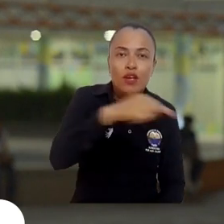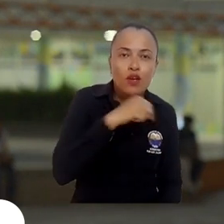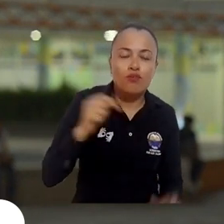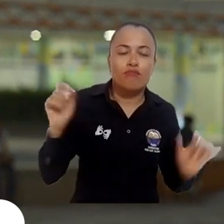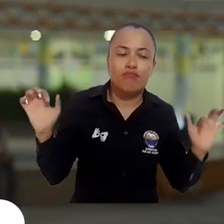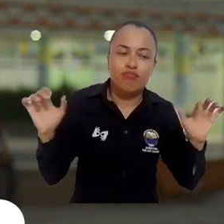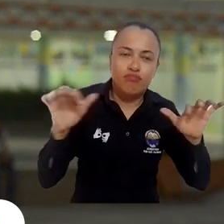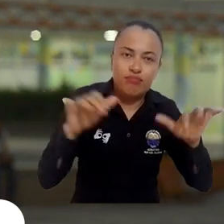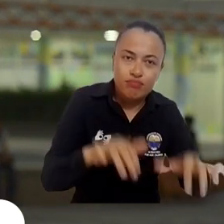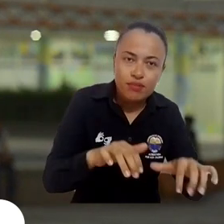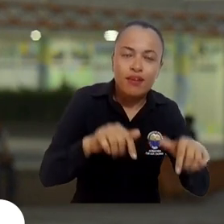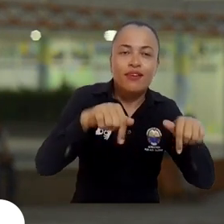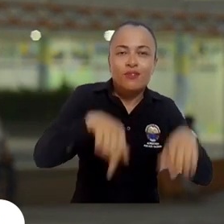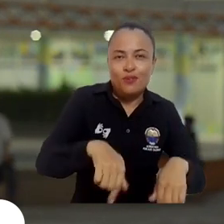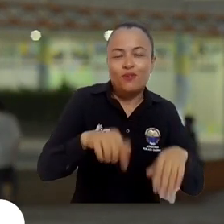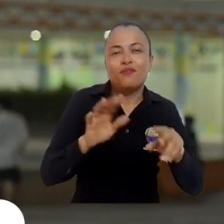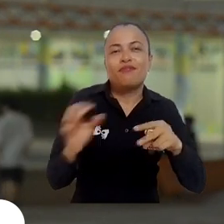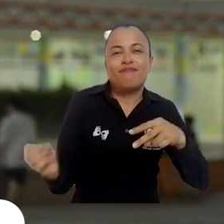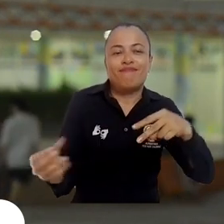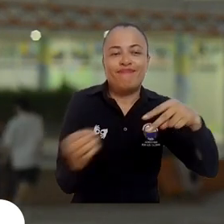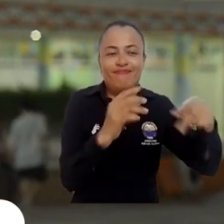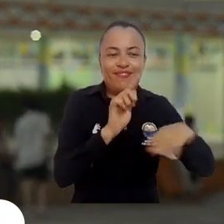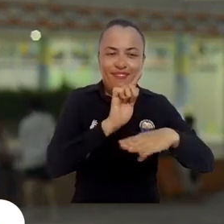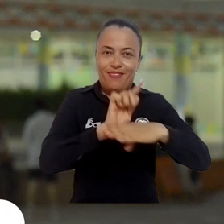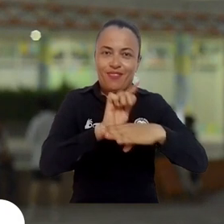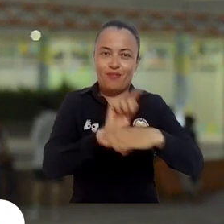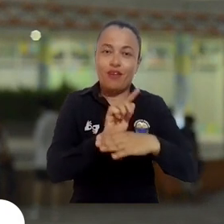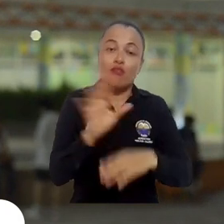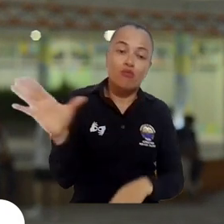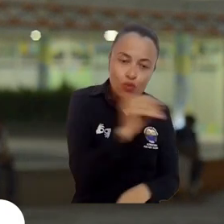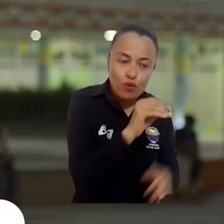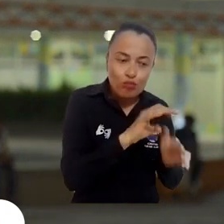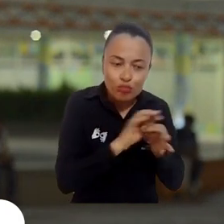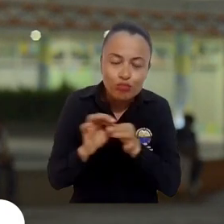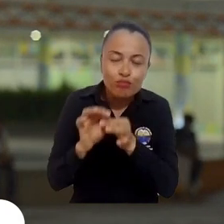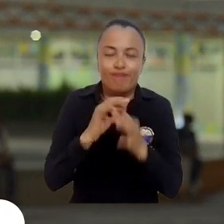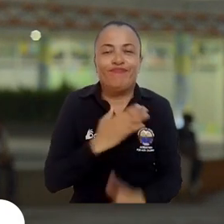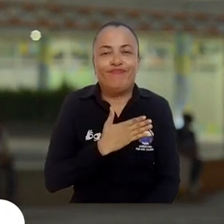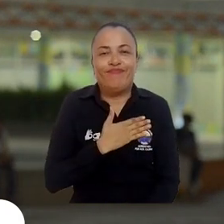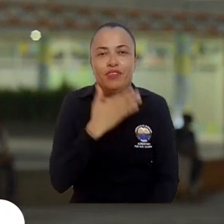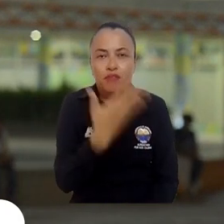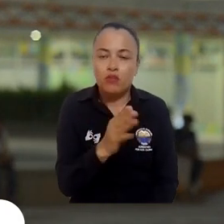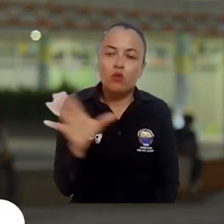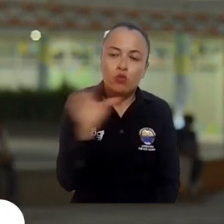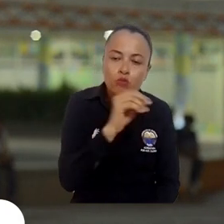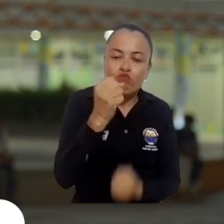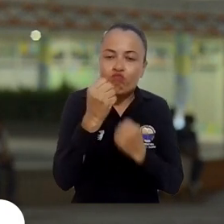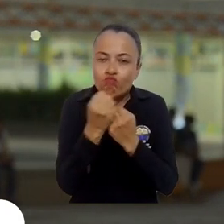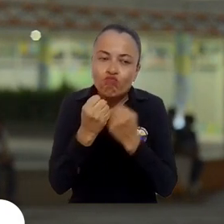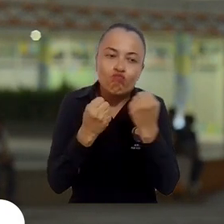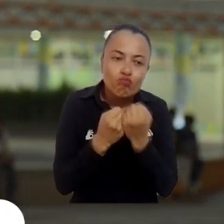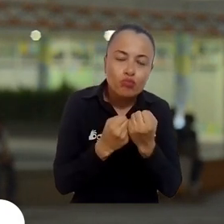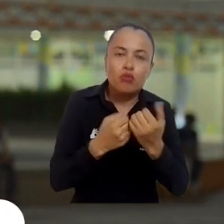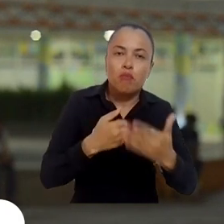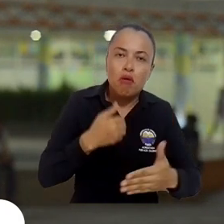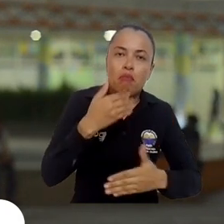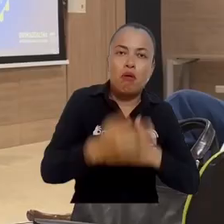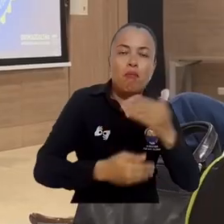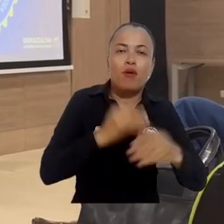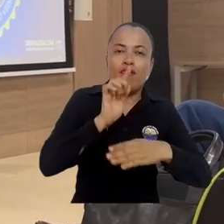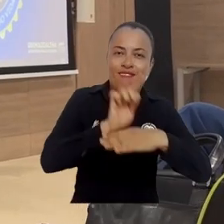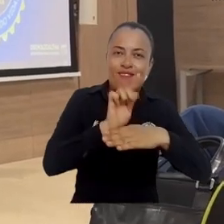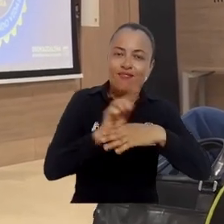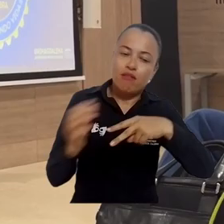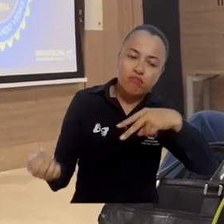que congregamos esta bella Facultad de Educación, porque somos todos, y que sigamos trabajando en conjunto para que cada día